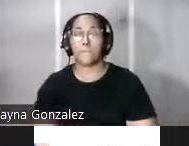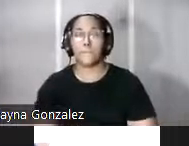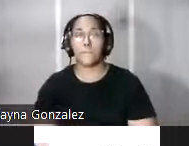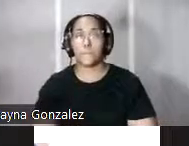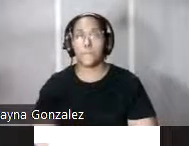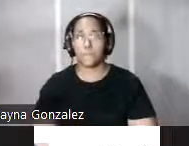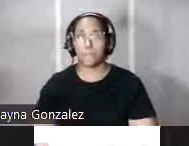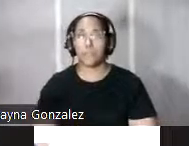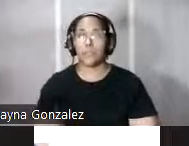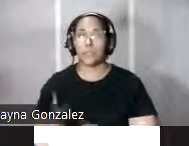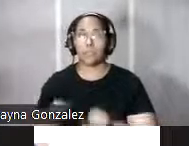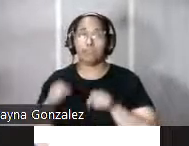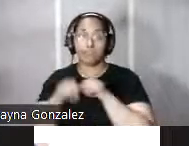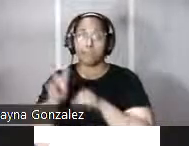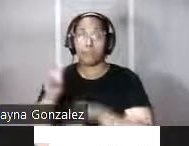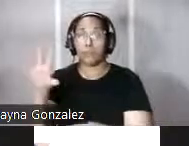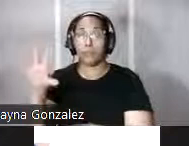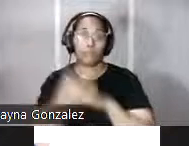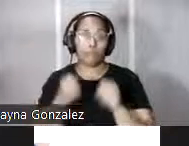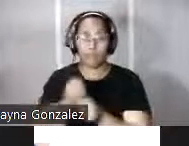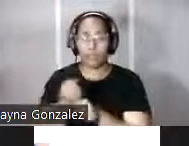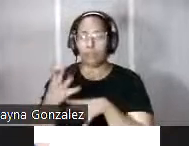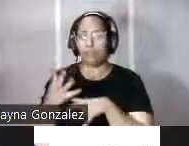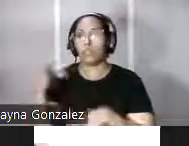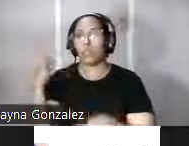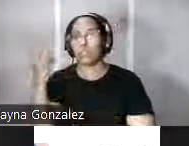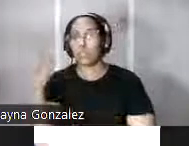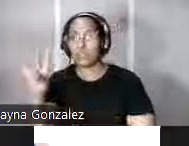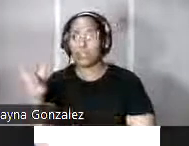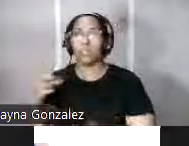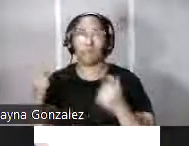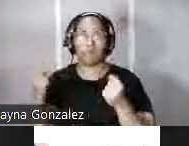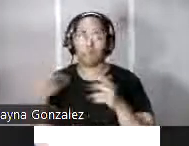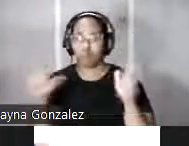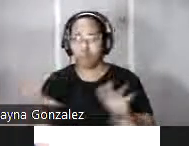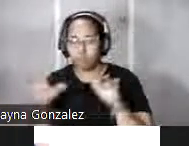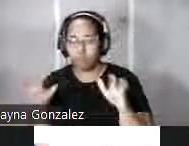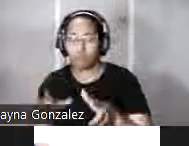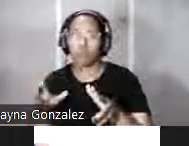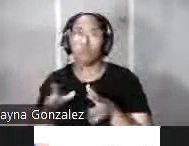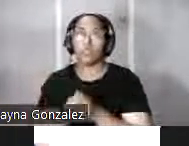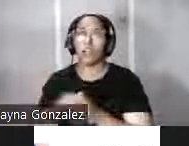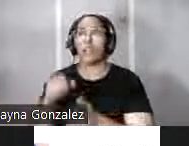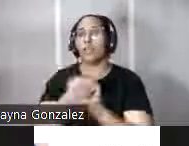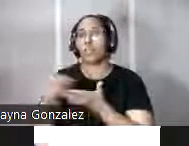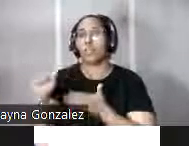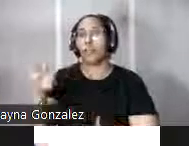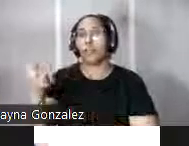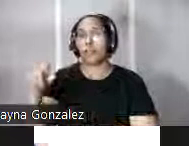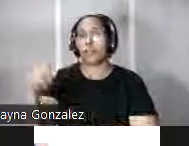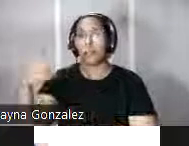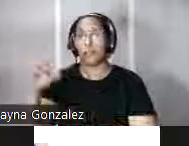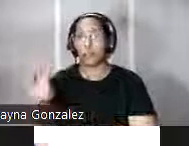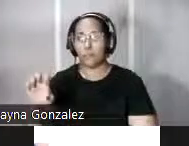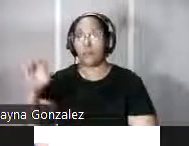durante los primeros 25 años del siglo XVII se realizaron numerosas reformas en el castillo de San Felipe del Morro debido sobre